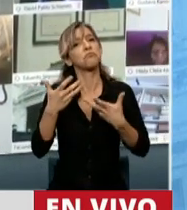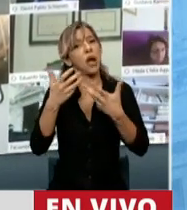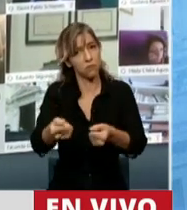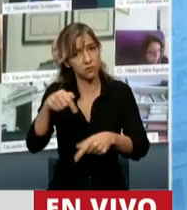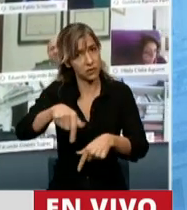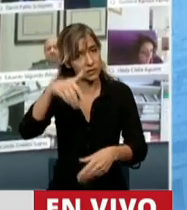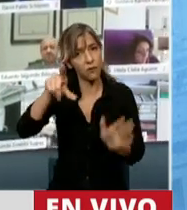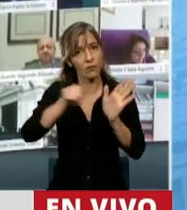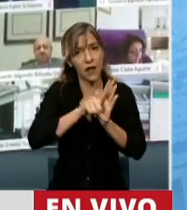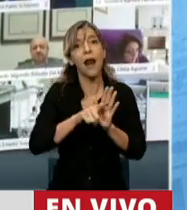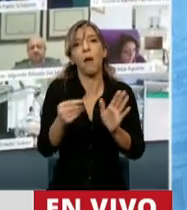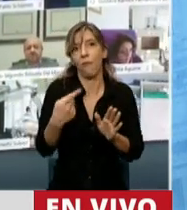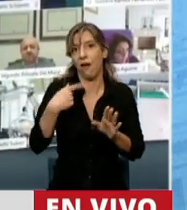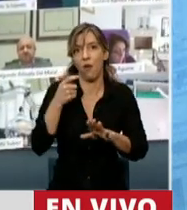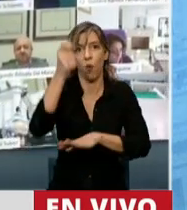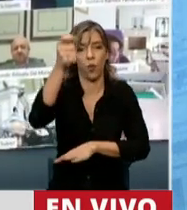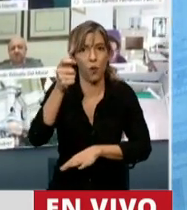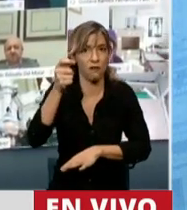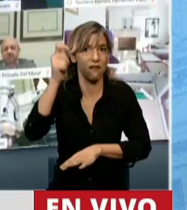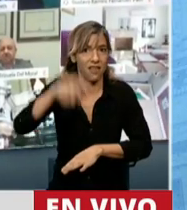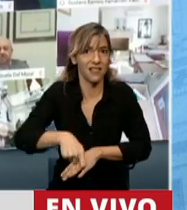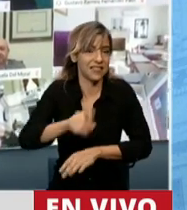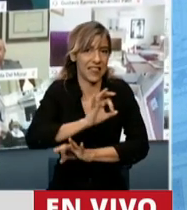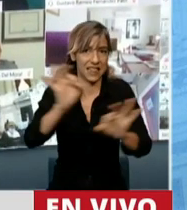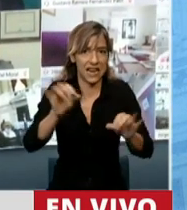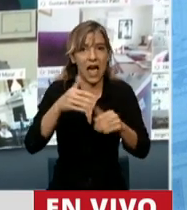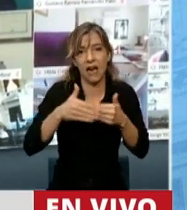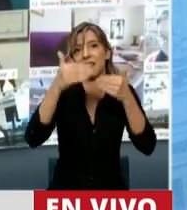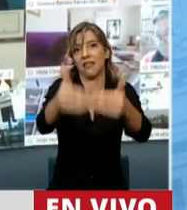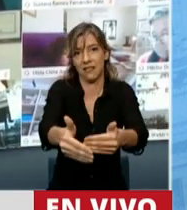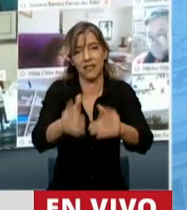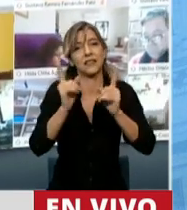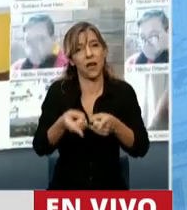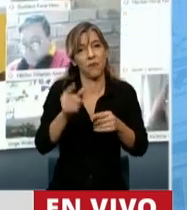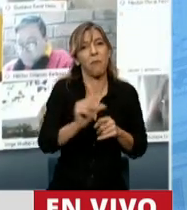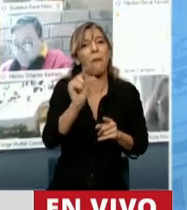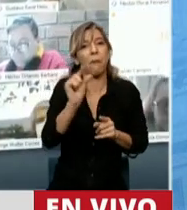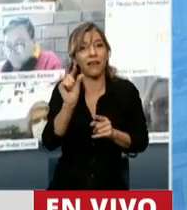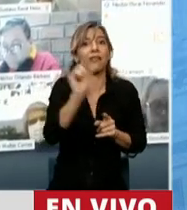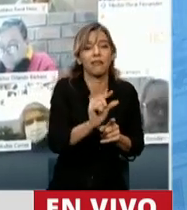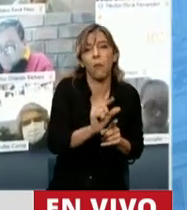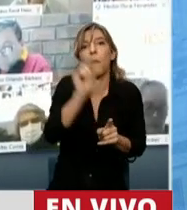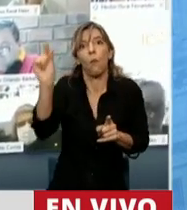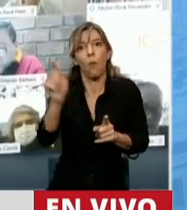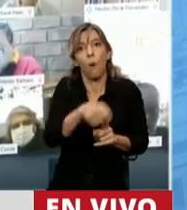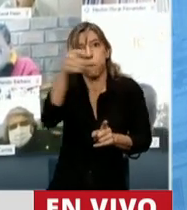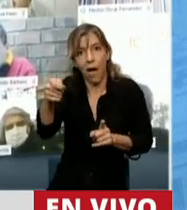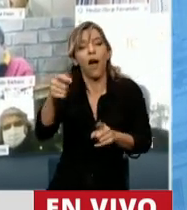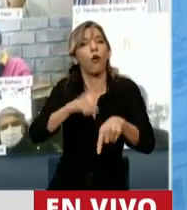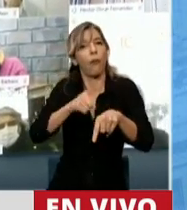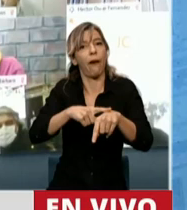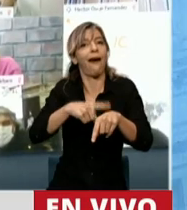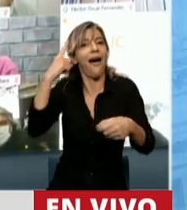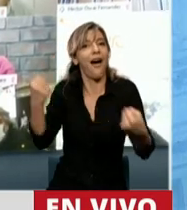donde se suspende el periodo de exclusividad que tienen los deudores y los acreedores en los concursos preventivos ya abiertos para que puedan renegociar sus